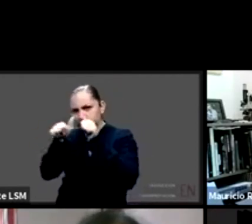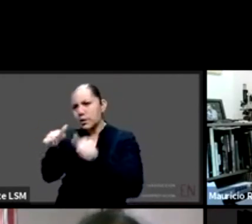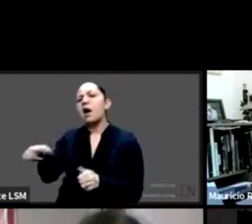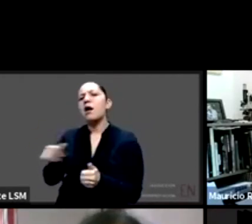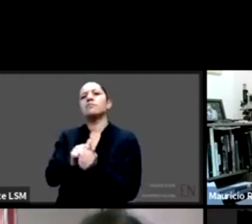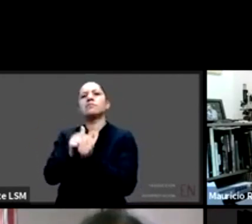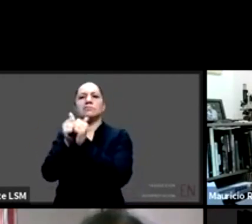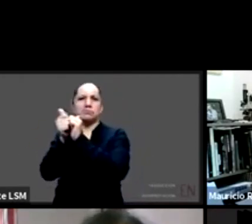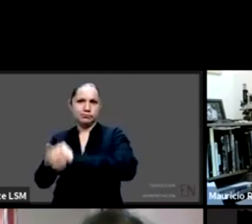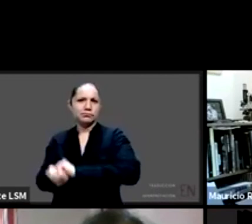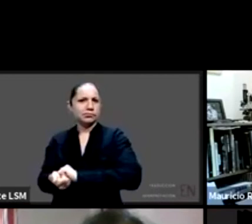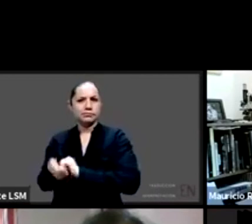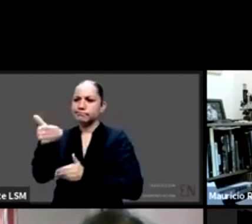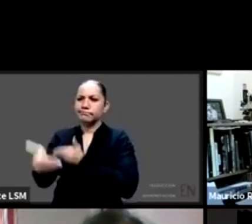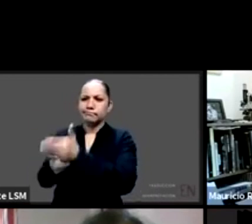veo